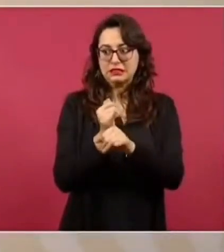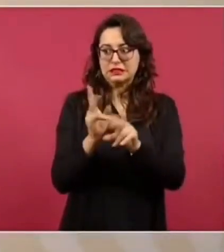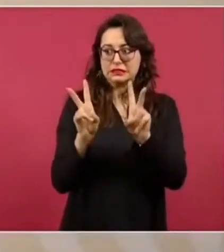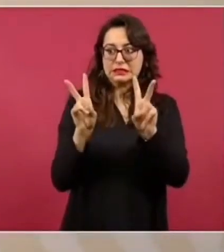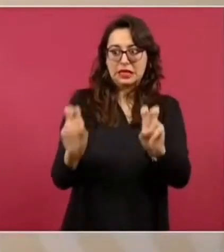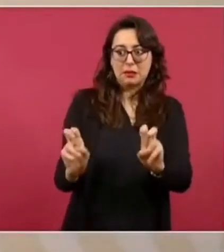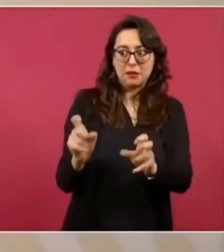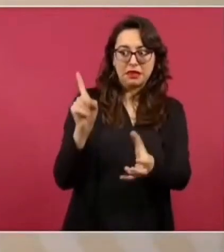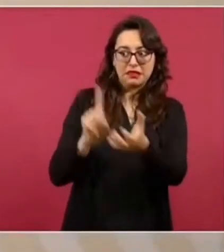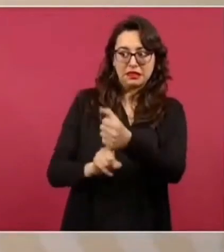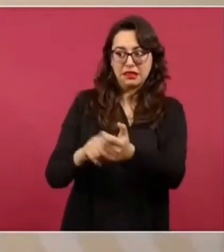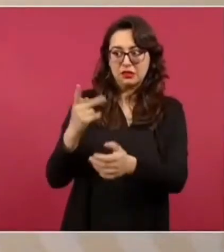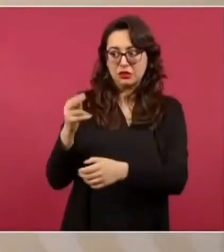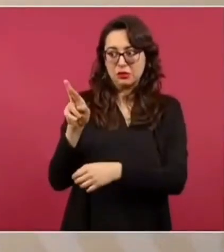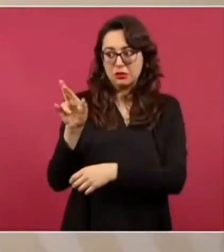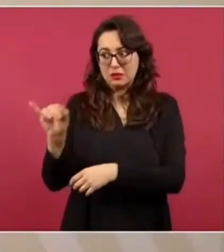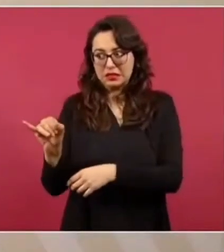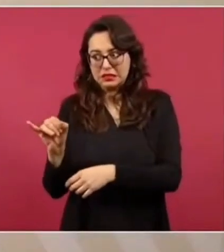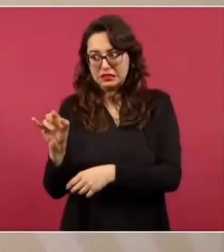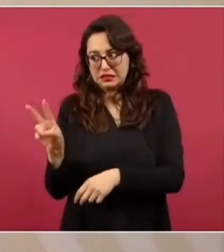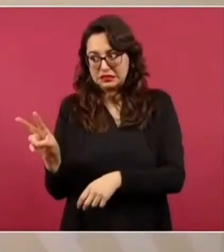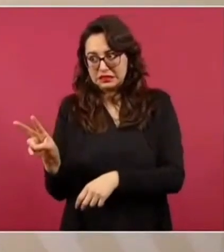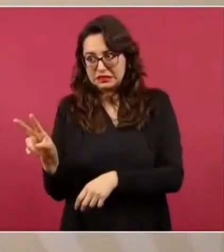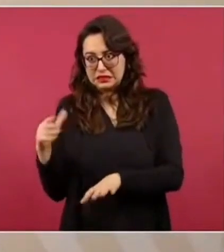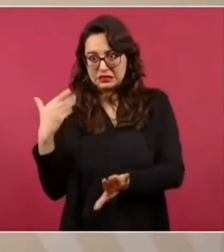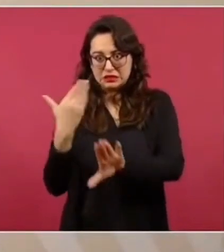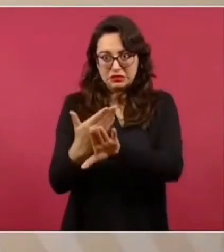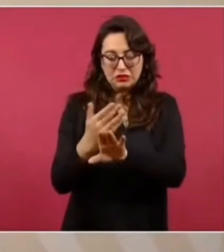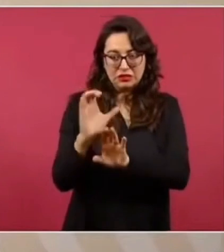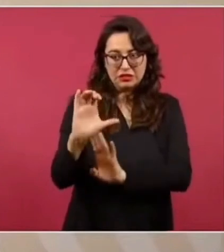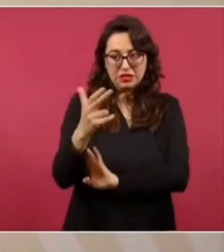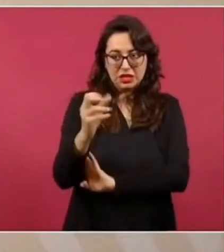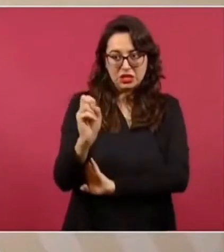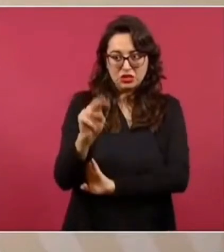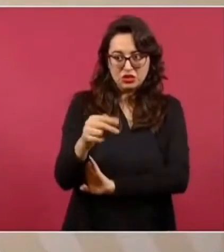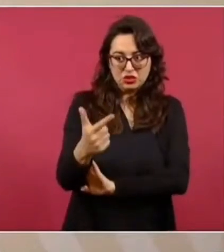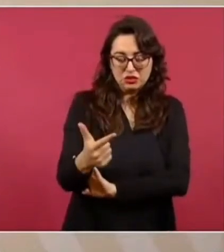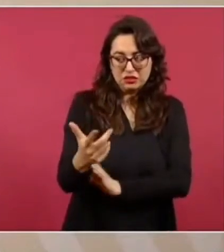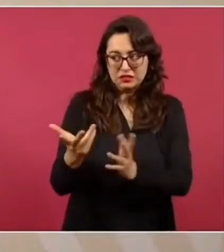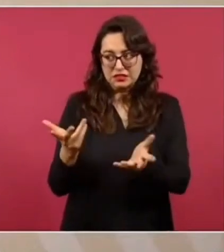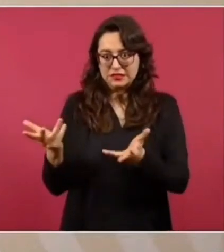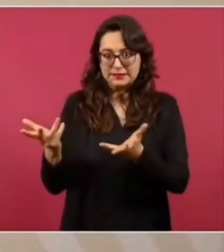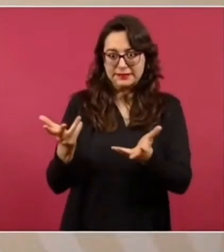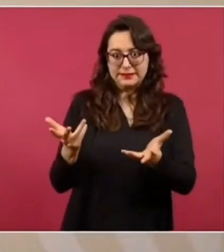de un lado no es como atacarnos a nosotros